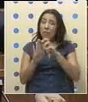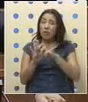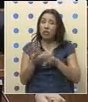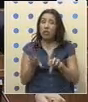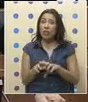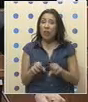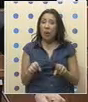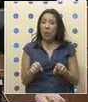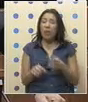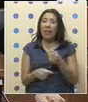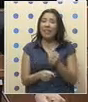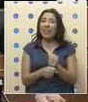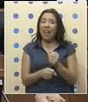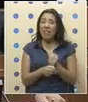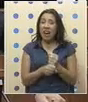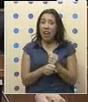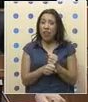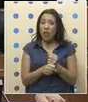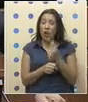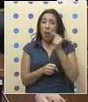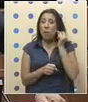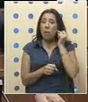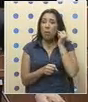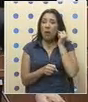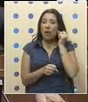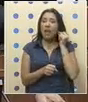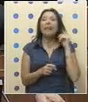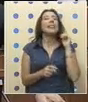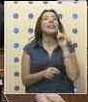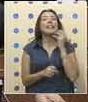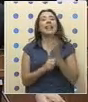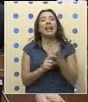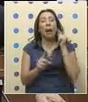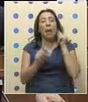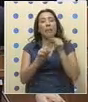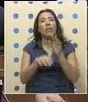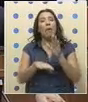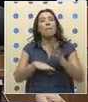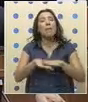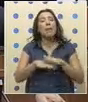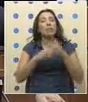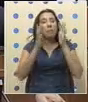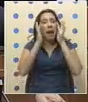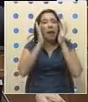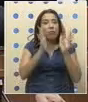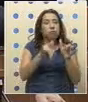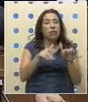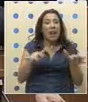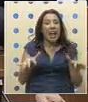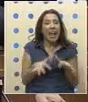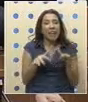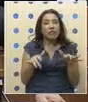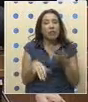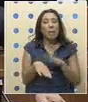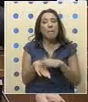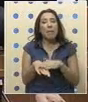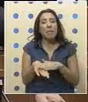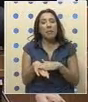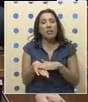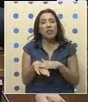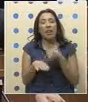acuerdo es que los trabajadores o trabajadoras ante esta situación tengan permiso para dedicarse a este esfuerzo y ese permiso esté